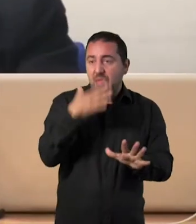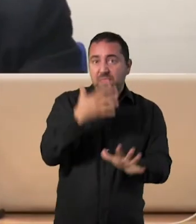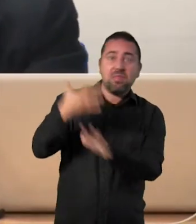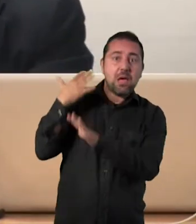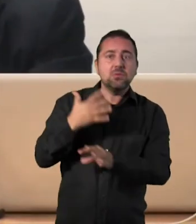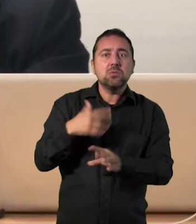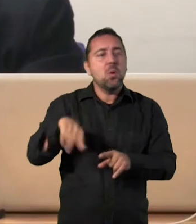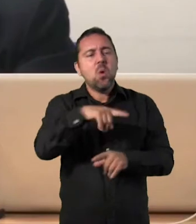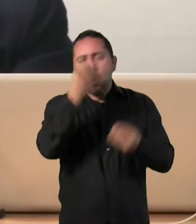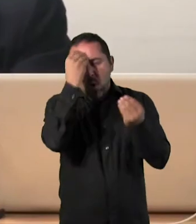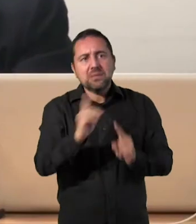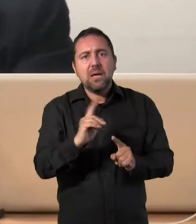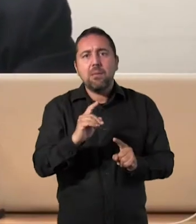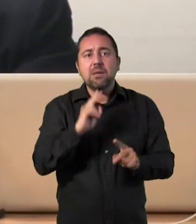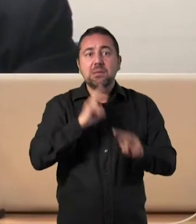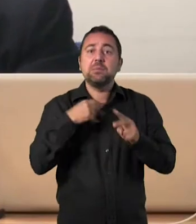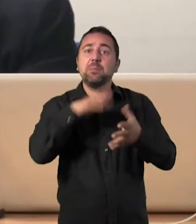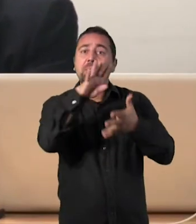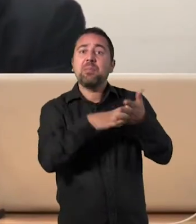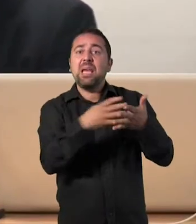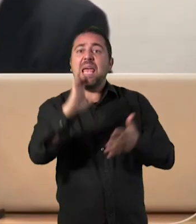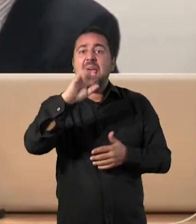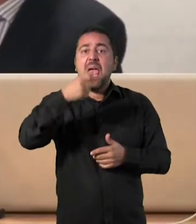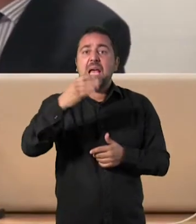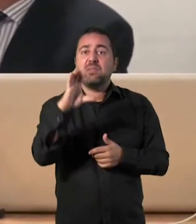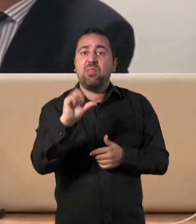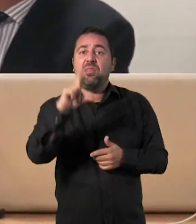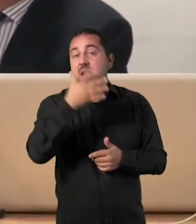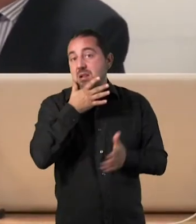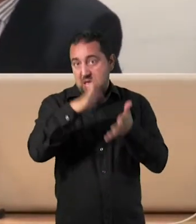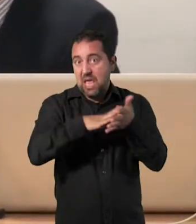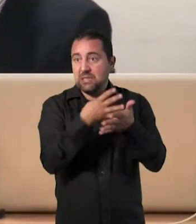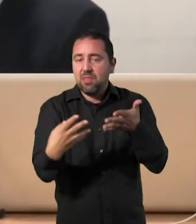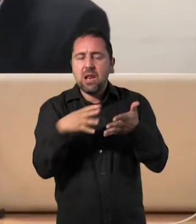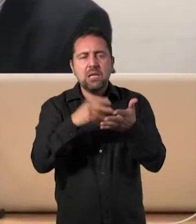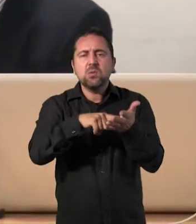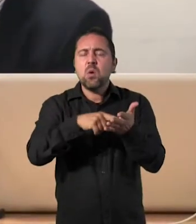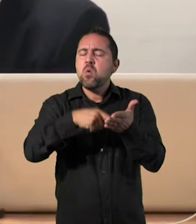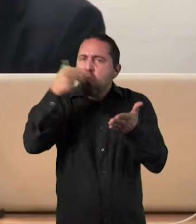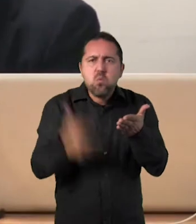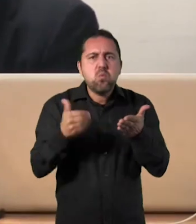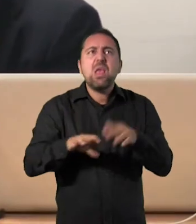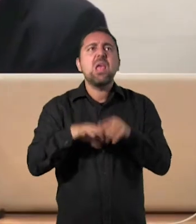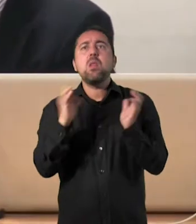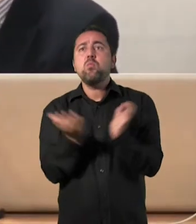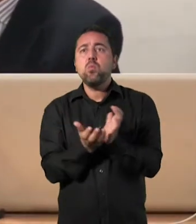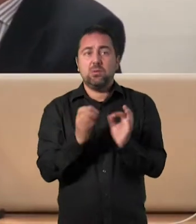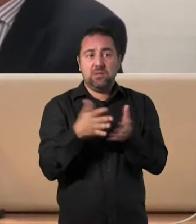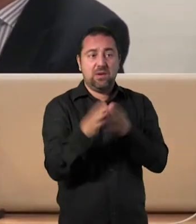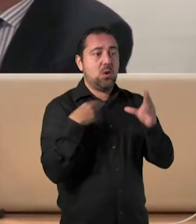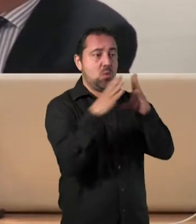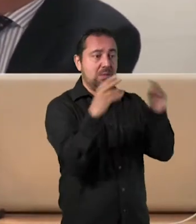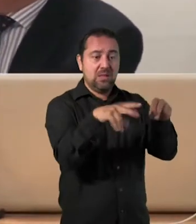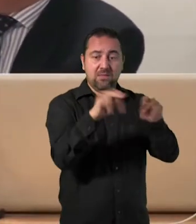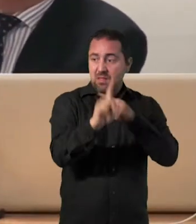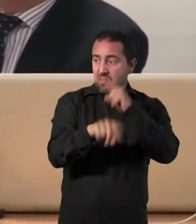que el Excel es una herramienta básica para el funcionamiento en el mundo, una vez que sales de la universidad.